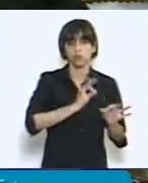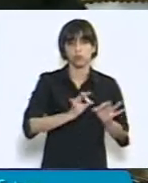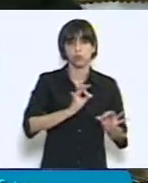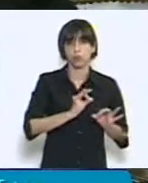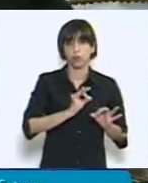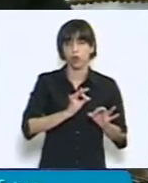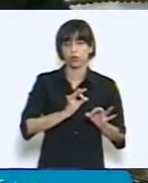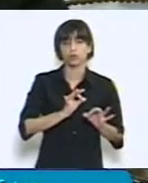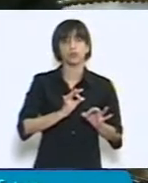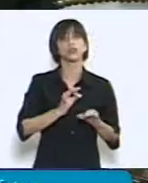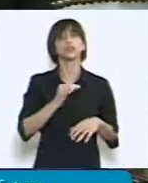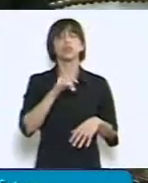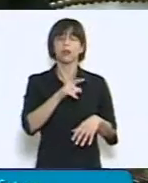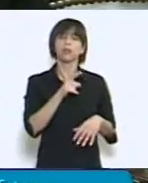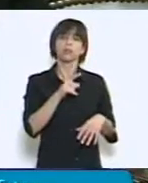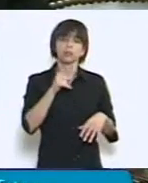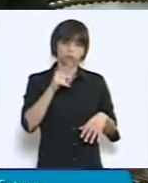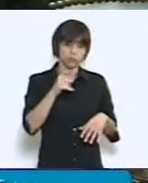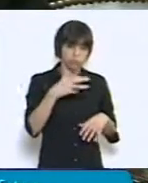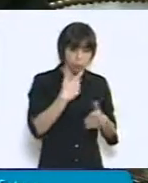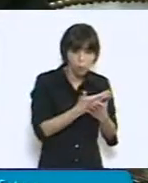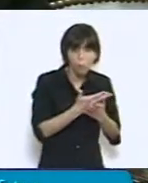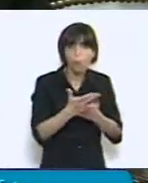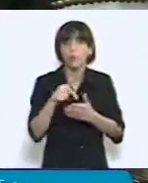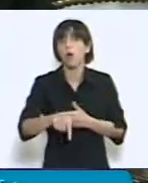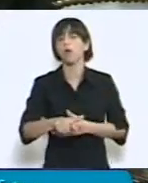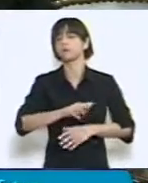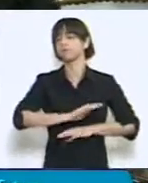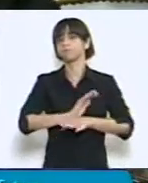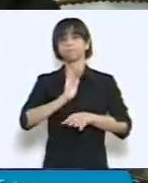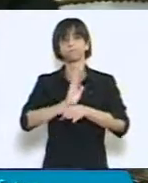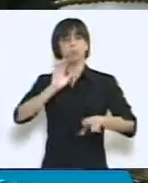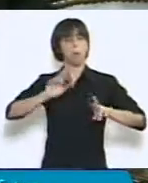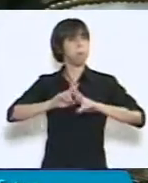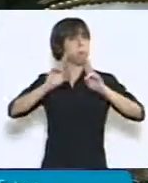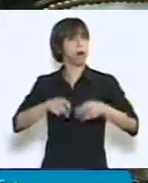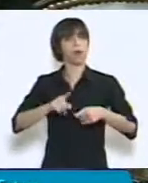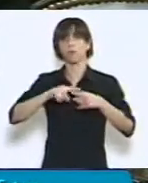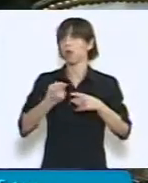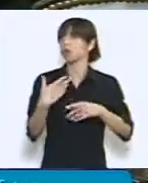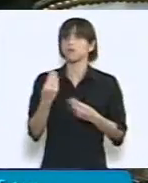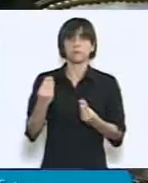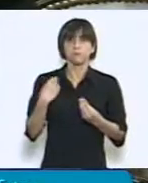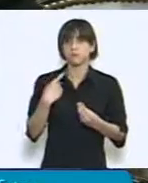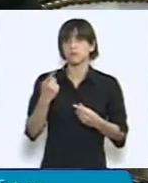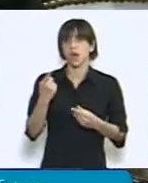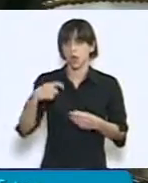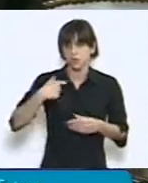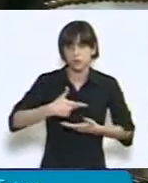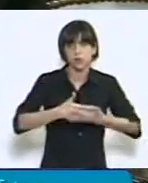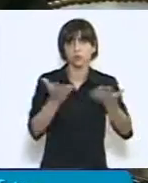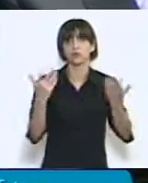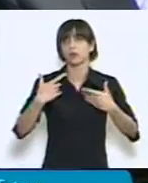proyecto de ley, hoy es una política pública de alto impacto social que como legisladores debemos